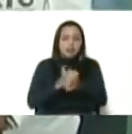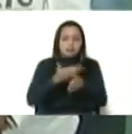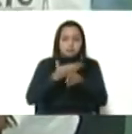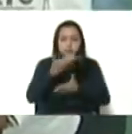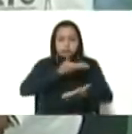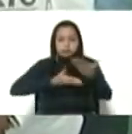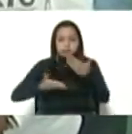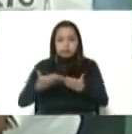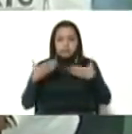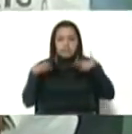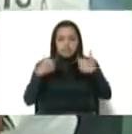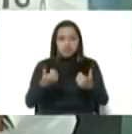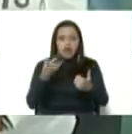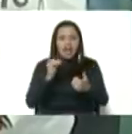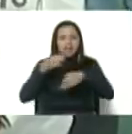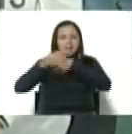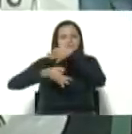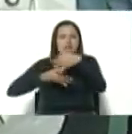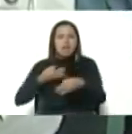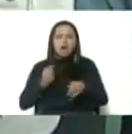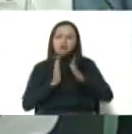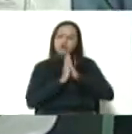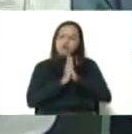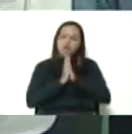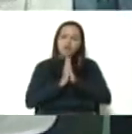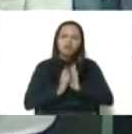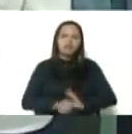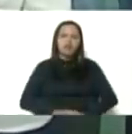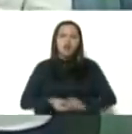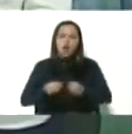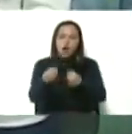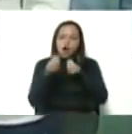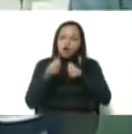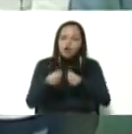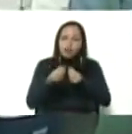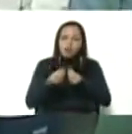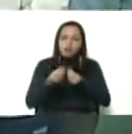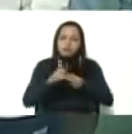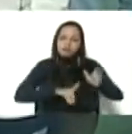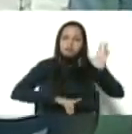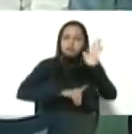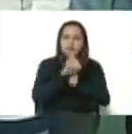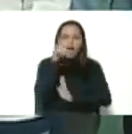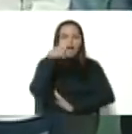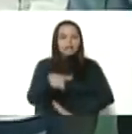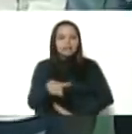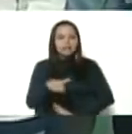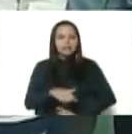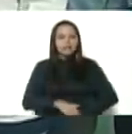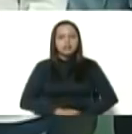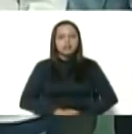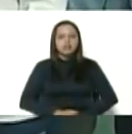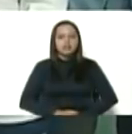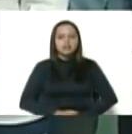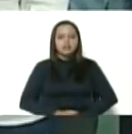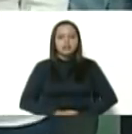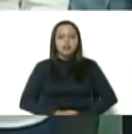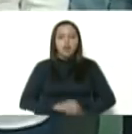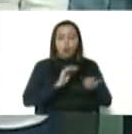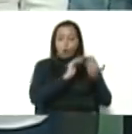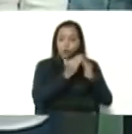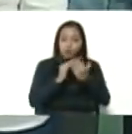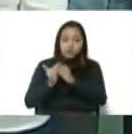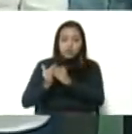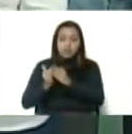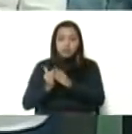y que quisiera que le explicara a usted, presidente, cuáles son los avances que hemos tenido en esta comunidad